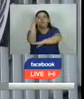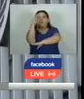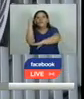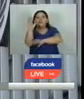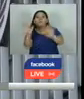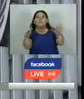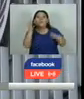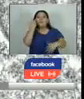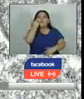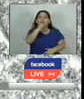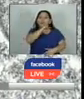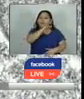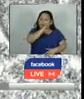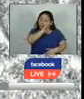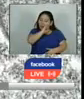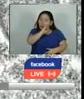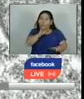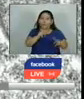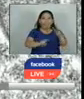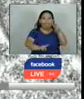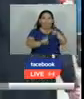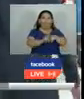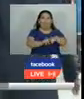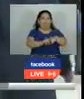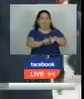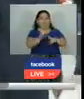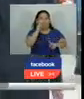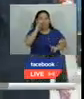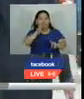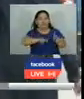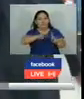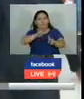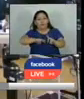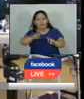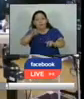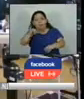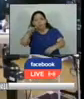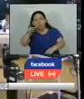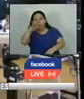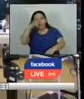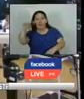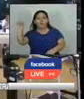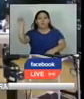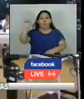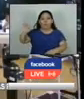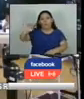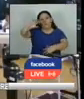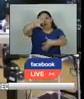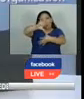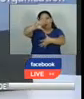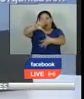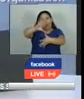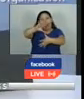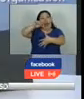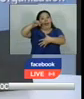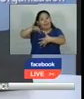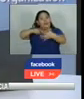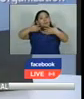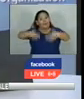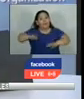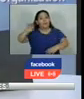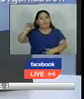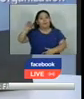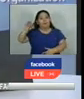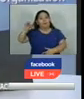salud pública internacional desde la aparición de la enfermedad en algunos países de Europa y América a partir de ahí la